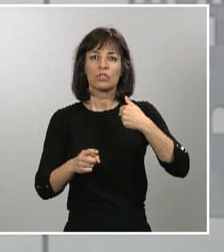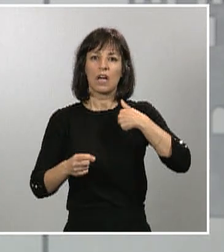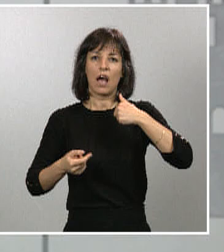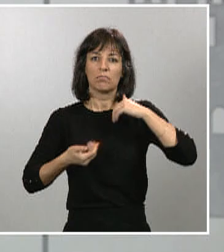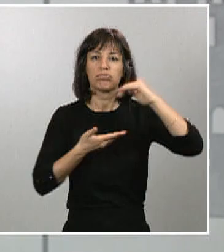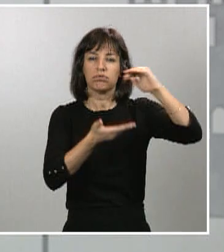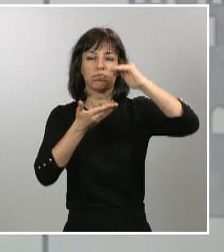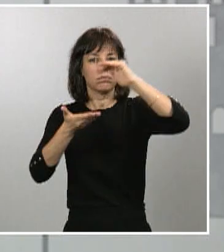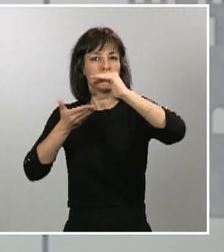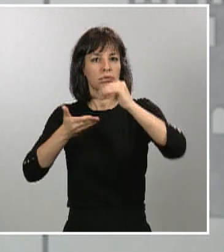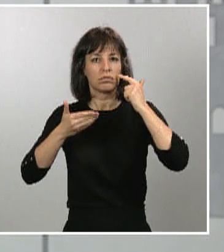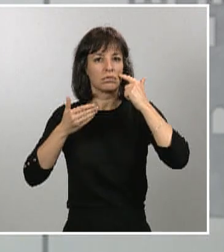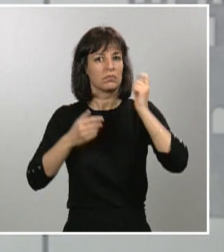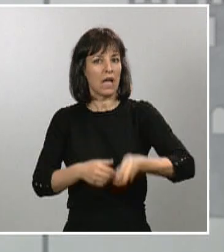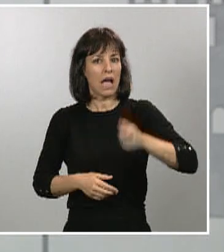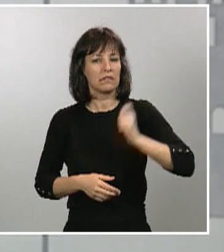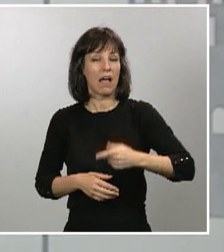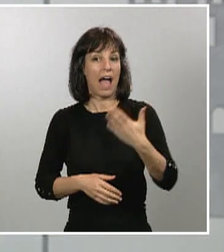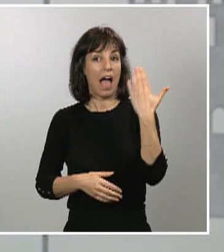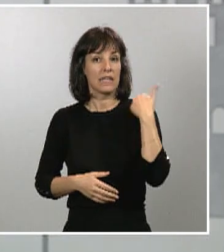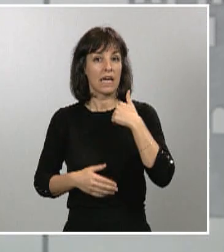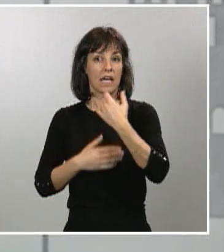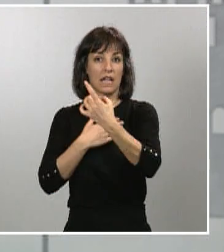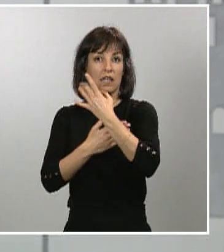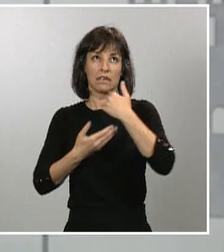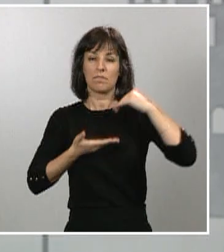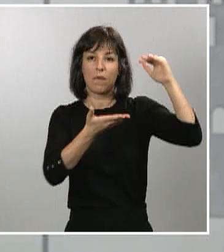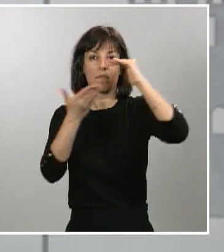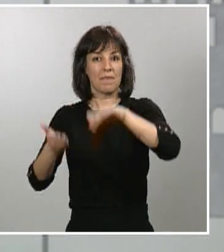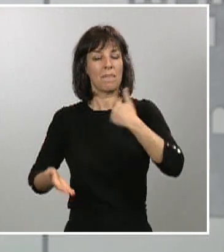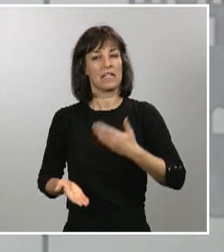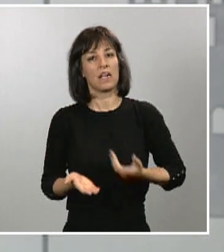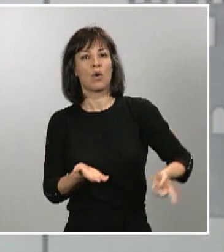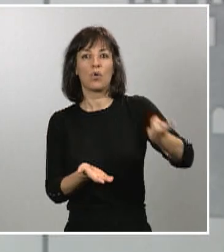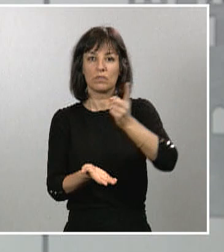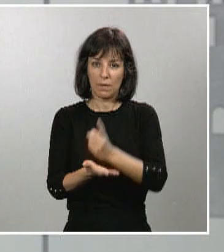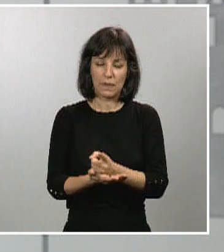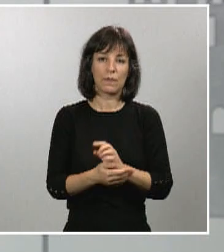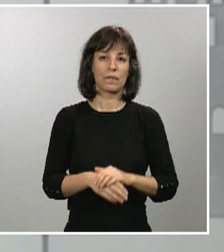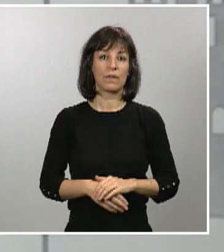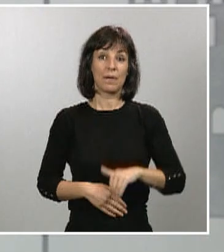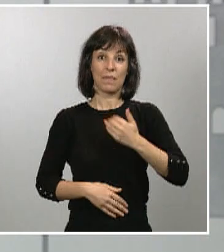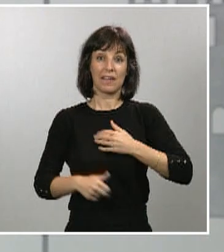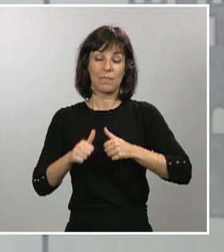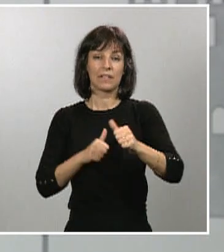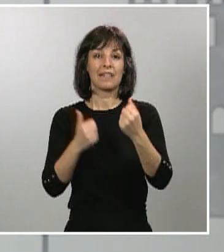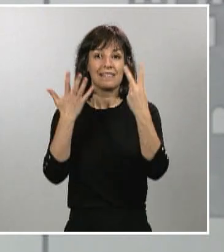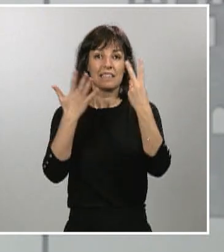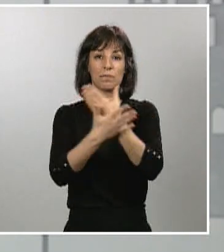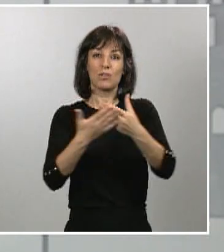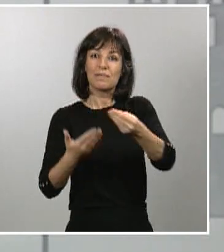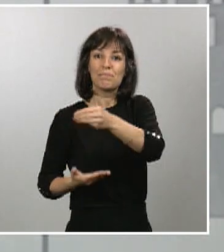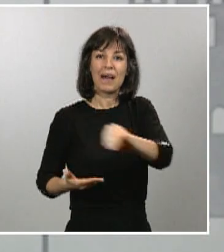ya un envío, mañana tenemos otro envío, repartimos a partir de mañana siete millones más de equipos de protección